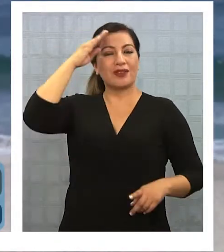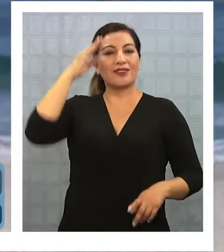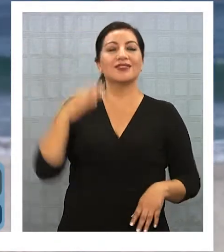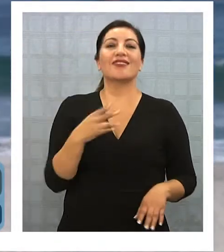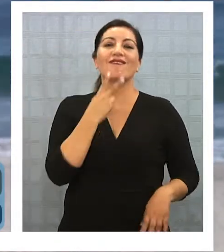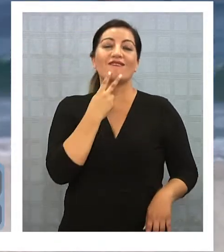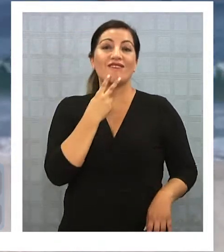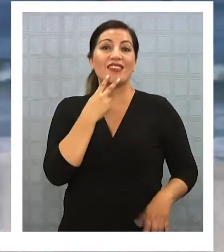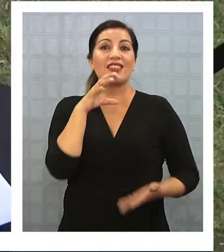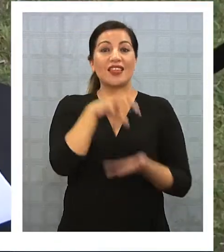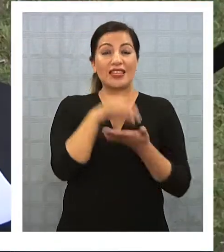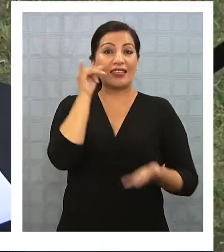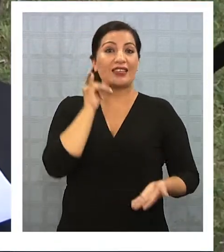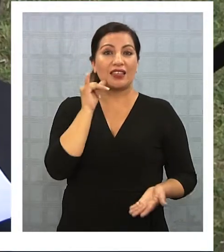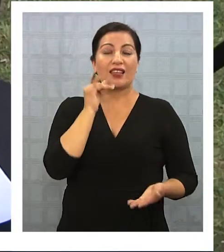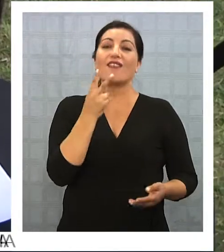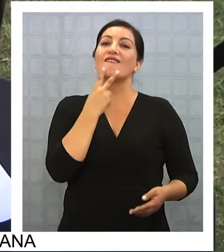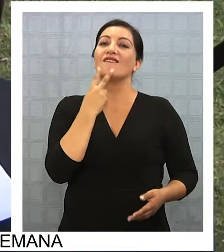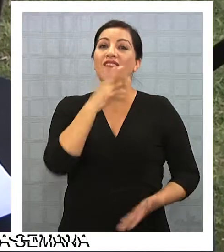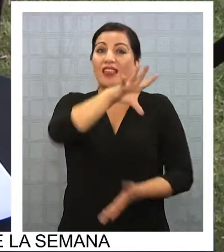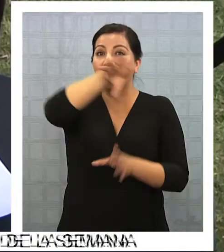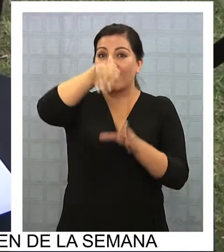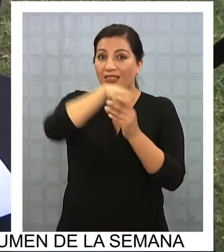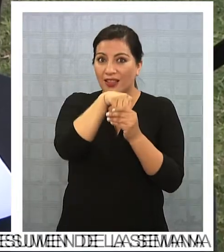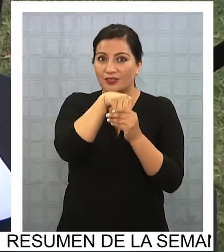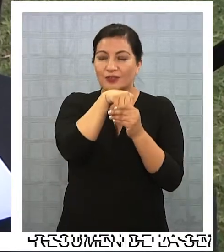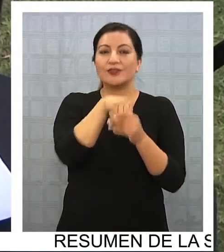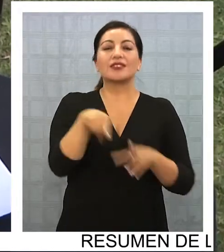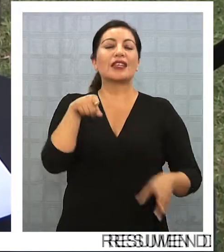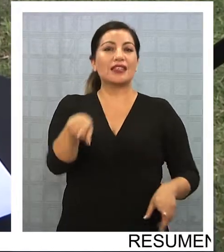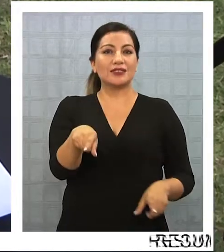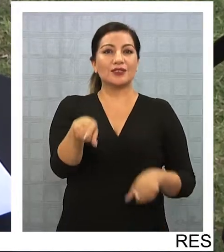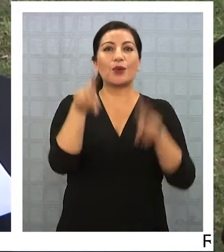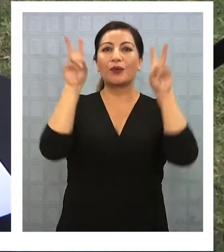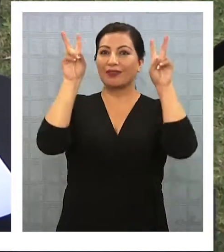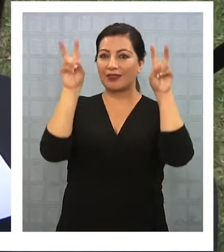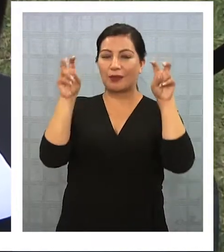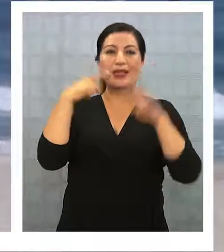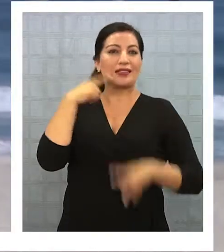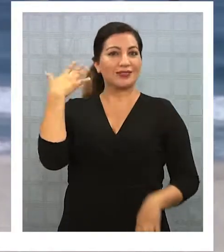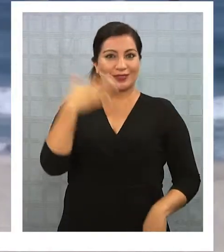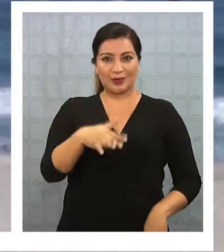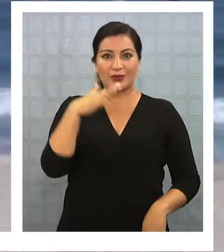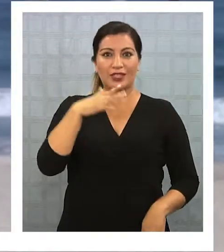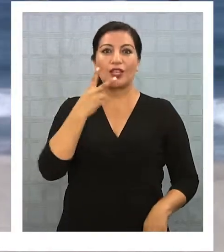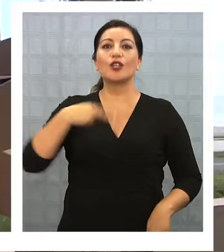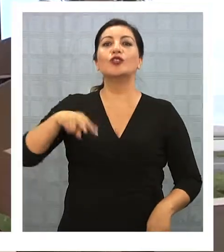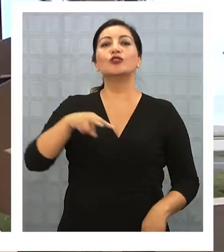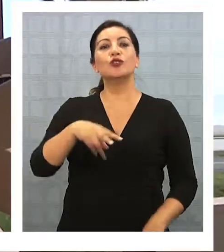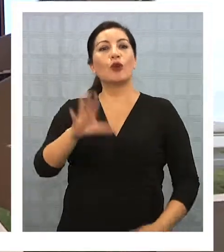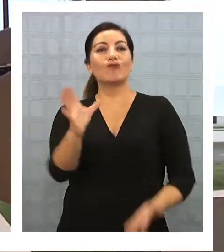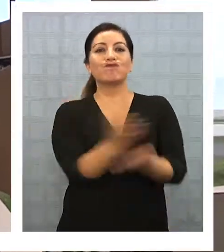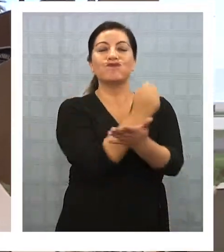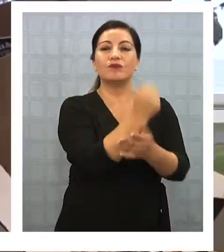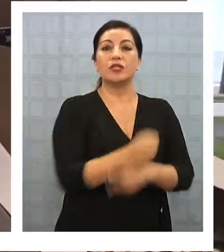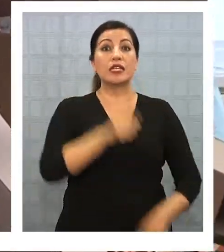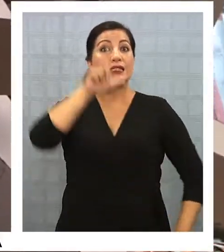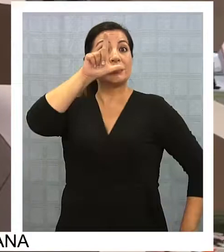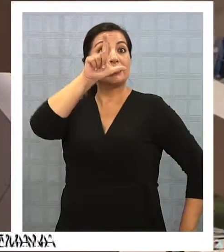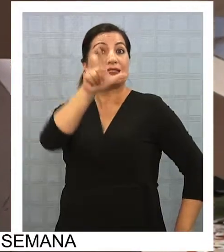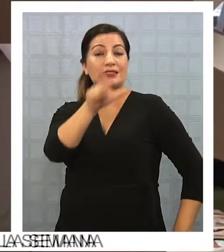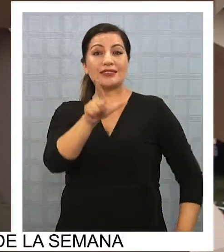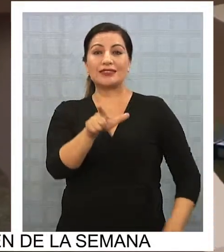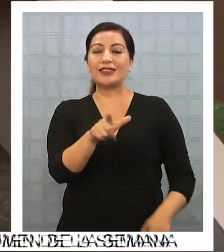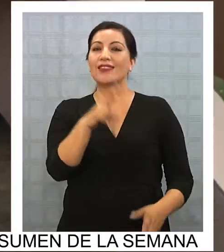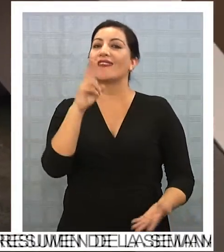vida en la región, de todos los que viven en ella, es algo que es importante rescatar. Ya son siete las